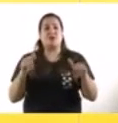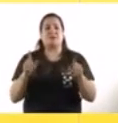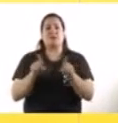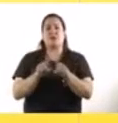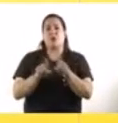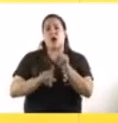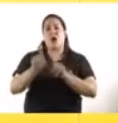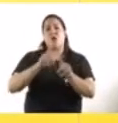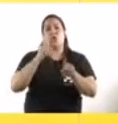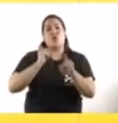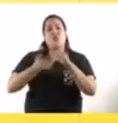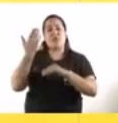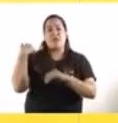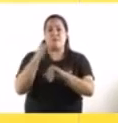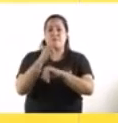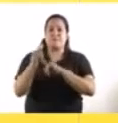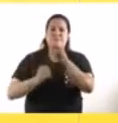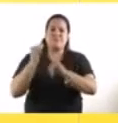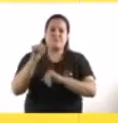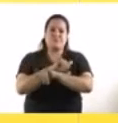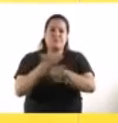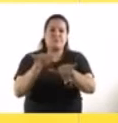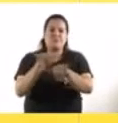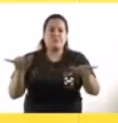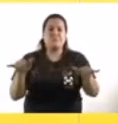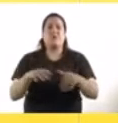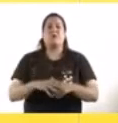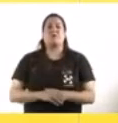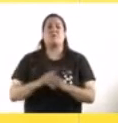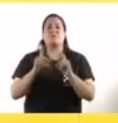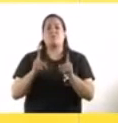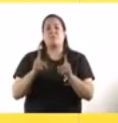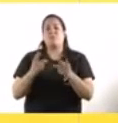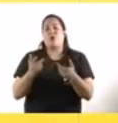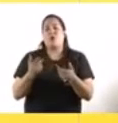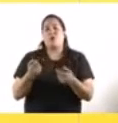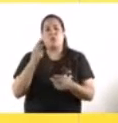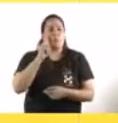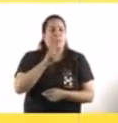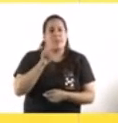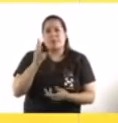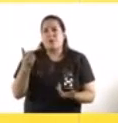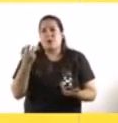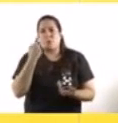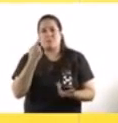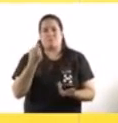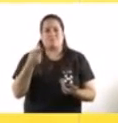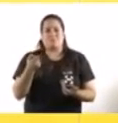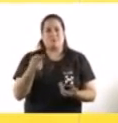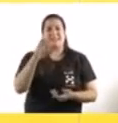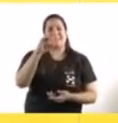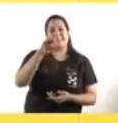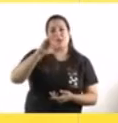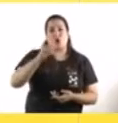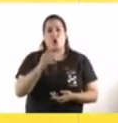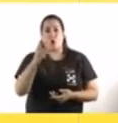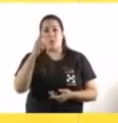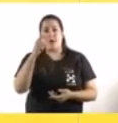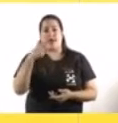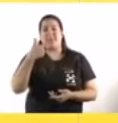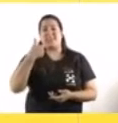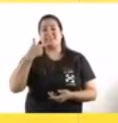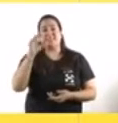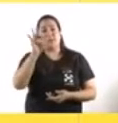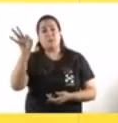días sobre cuáles son los indicadores de contagio en las escuelas que realmente son muy bajos, solamente el 0,17%